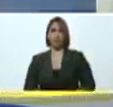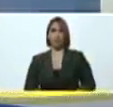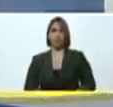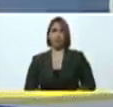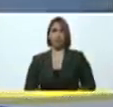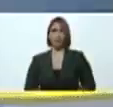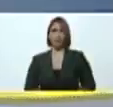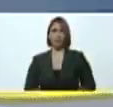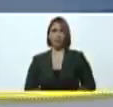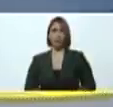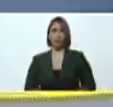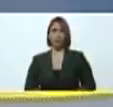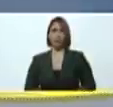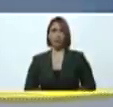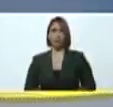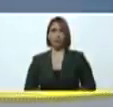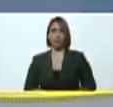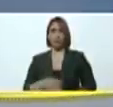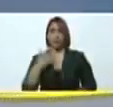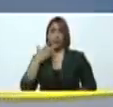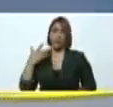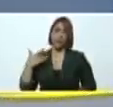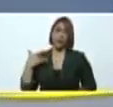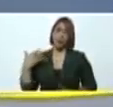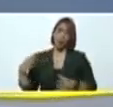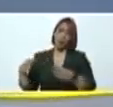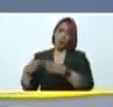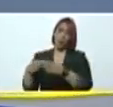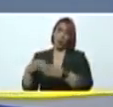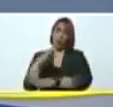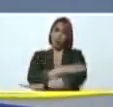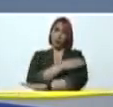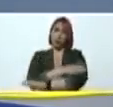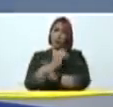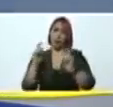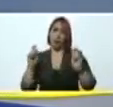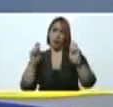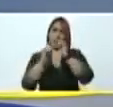las élites de ayer cambian la cara